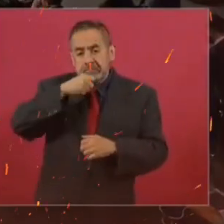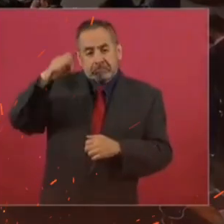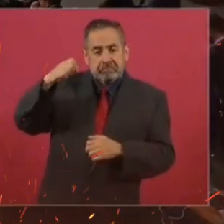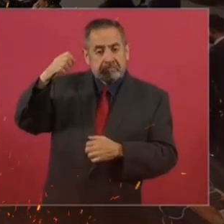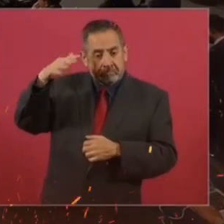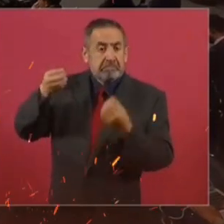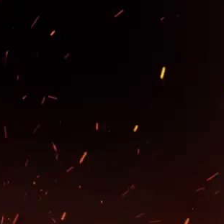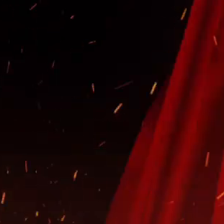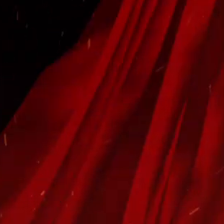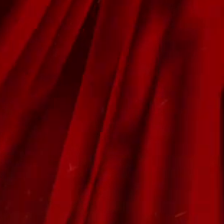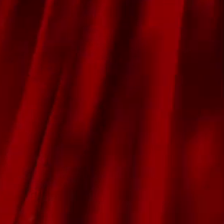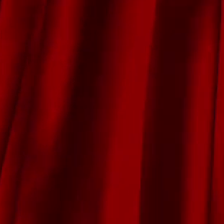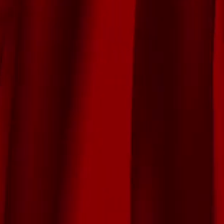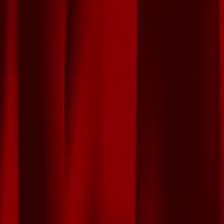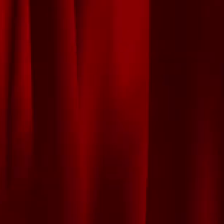a los adultos mayores.